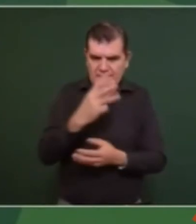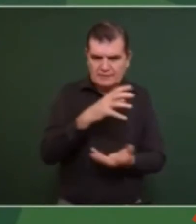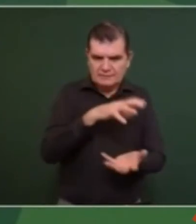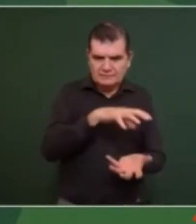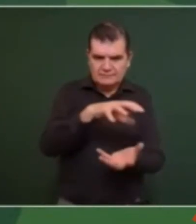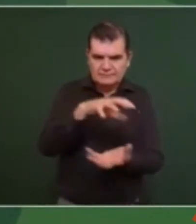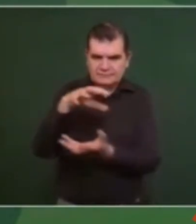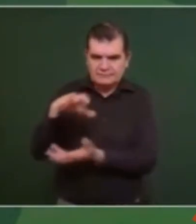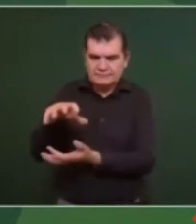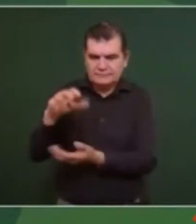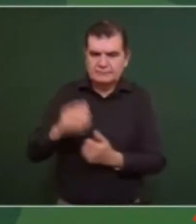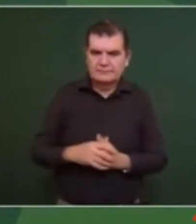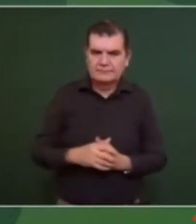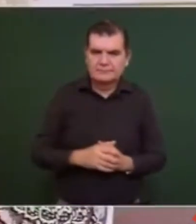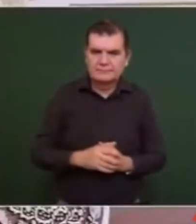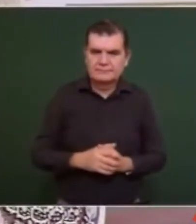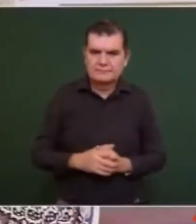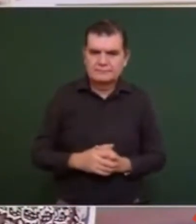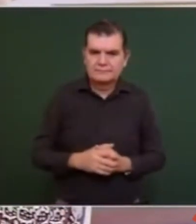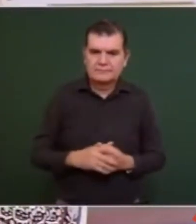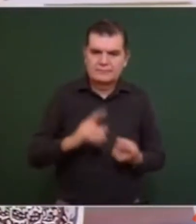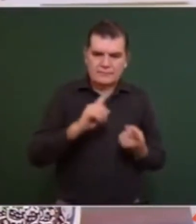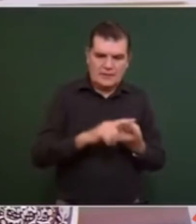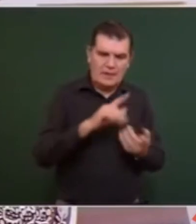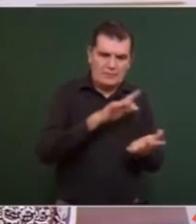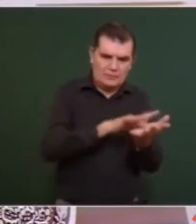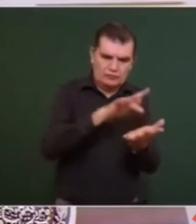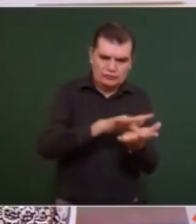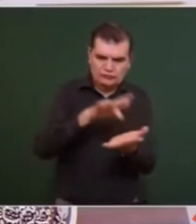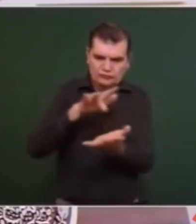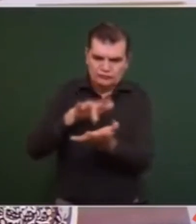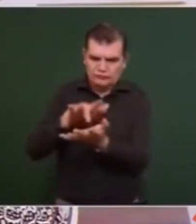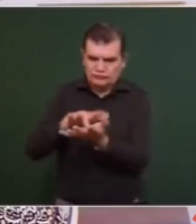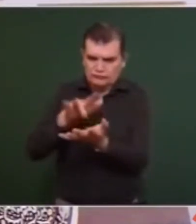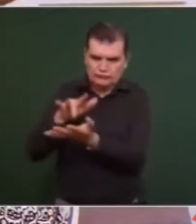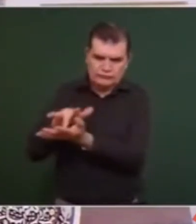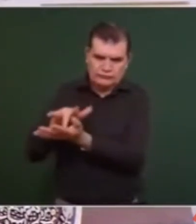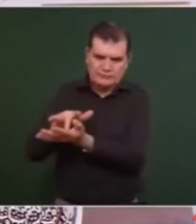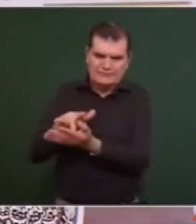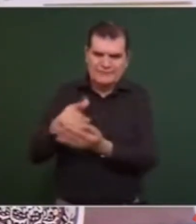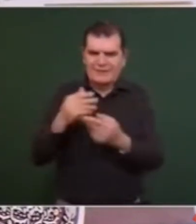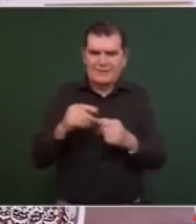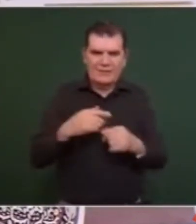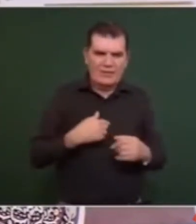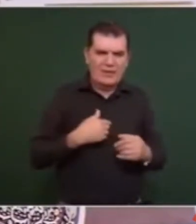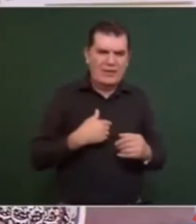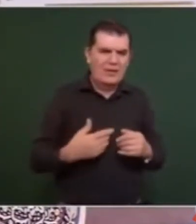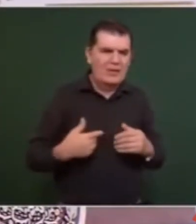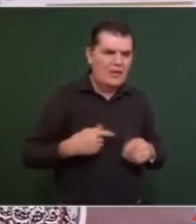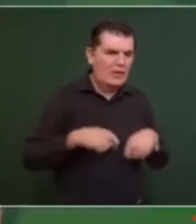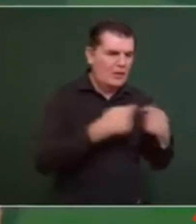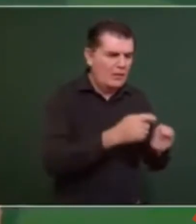de apoyos. nada de intermediarios.